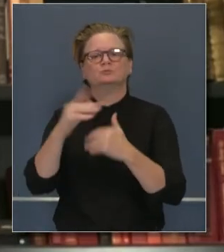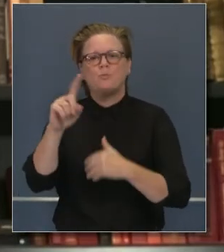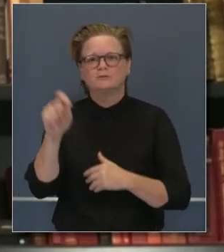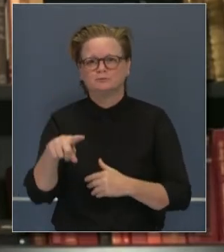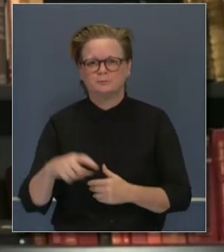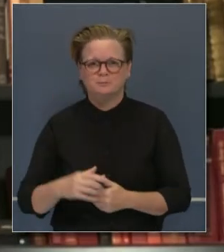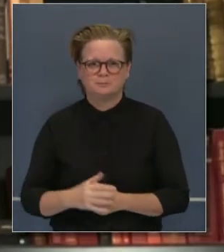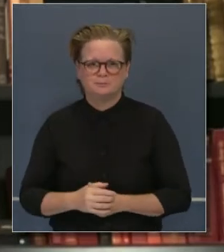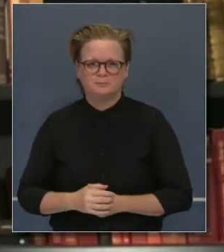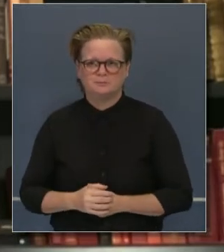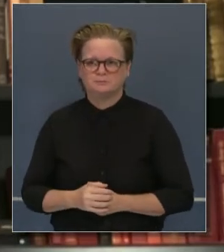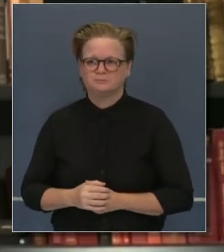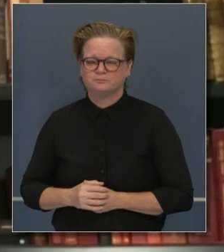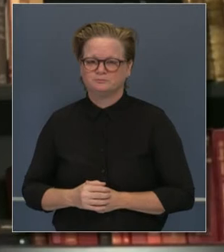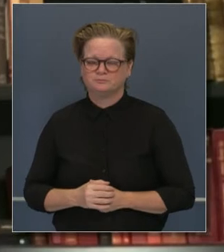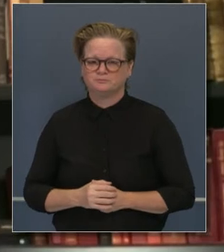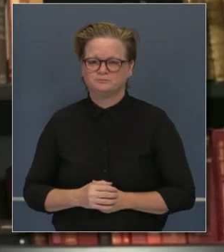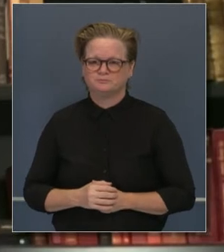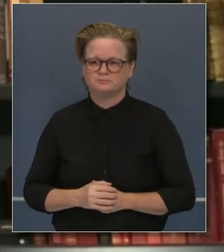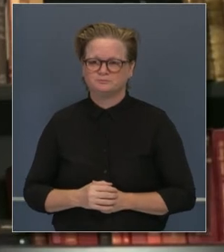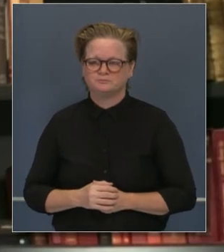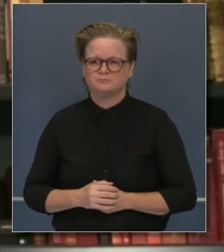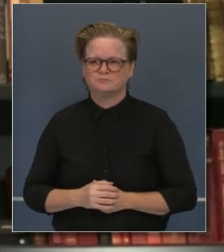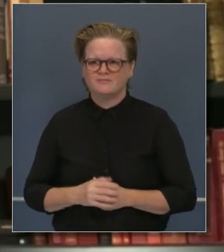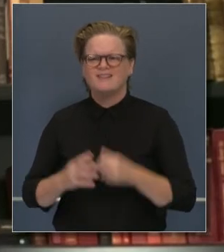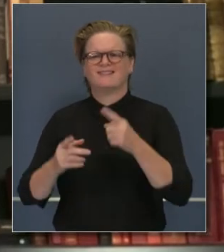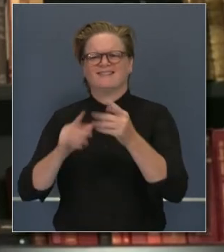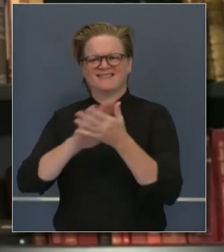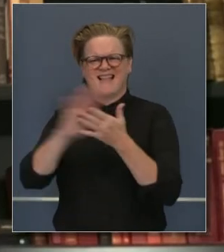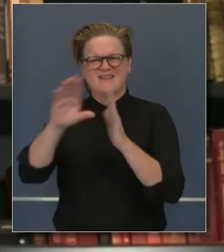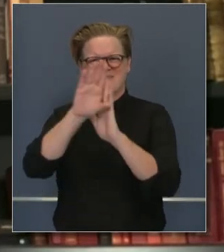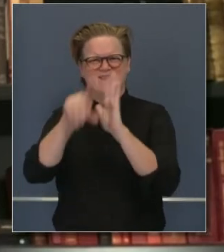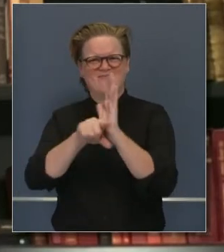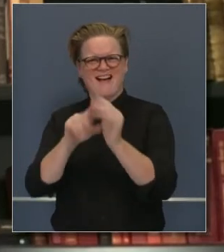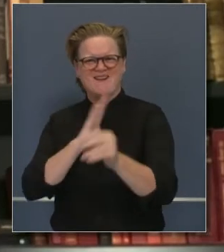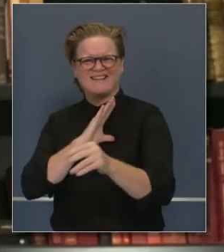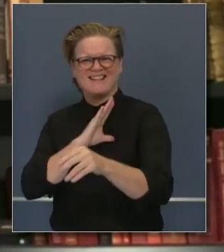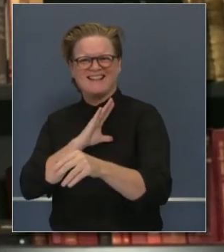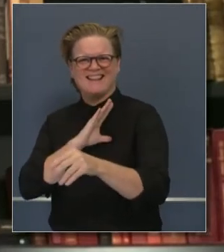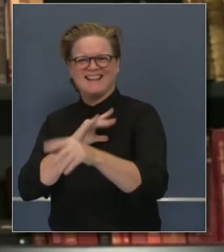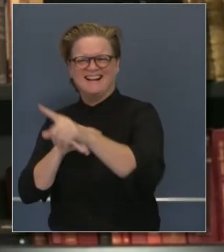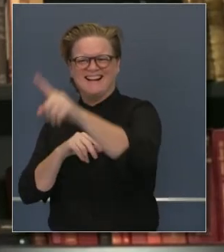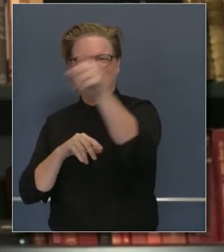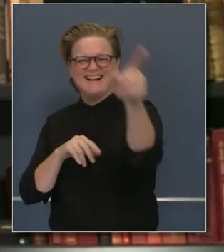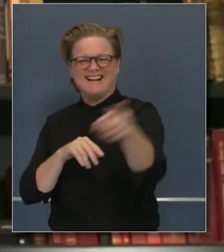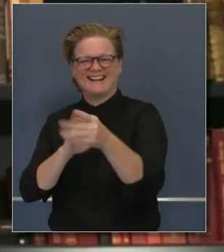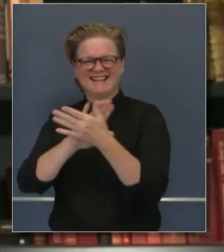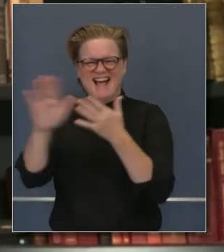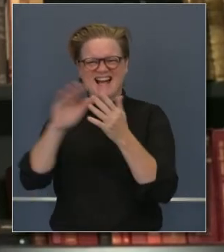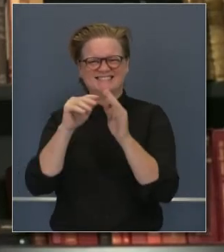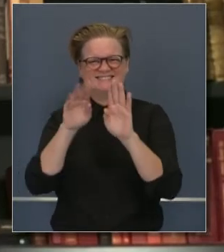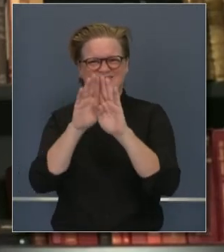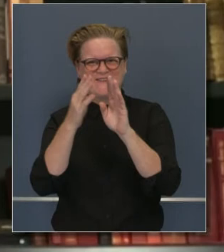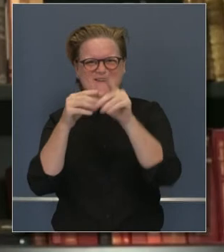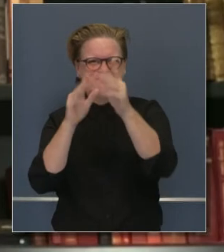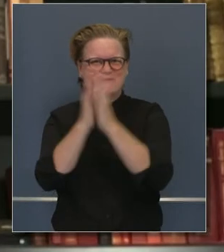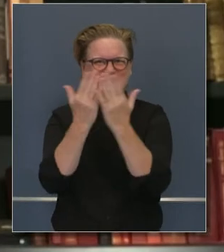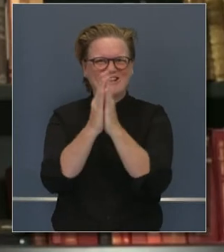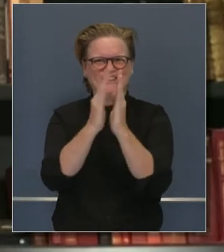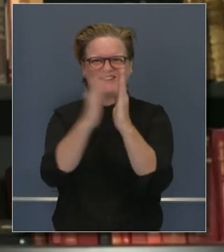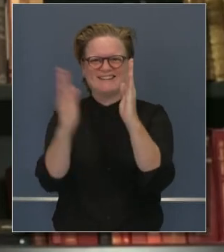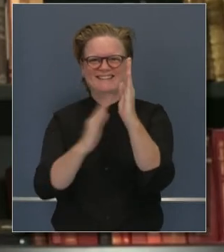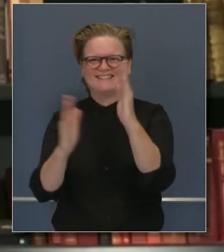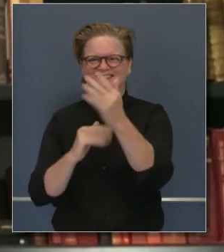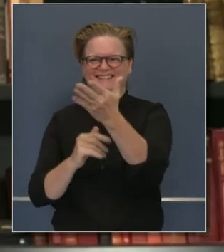Gracias, gobernador. Antes que nada, lindo librero. Y luego, ¿cómo es que esta